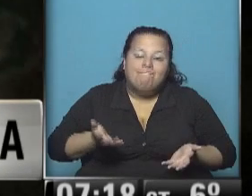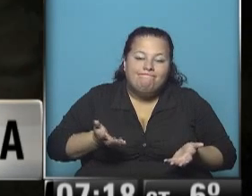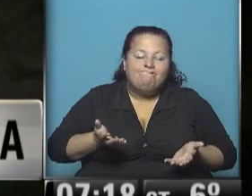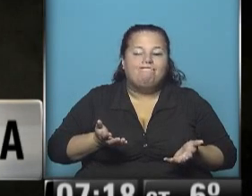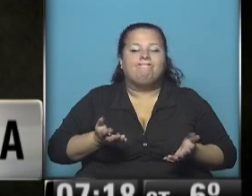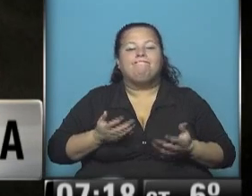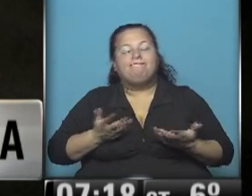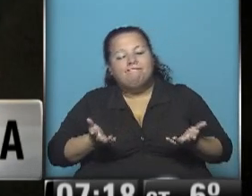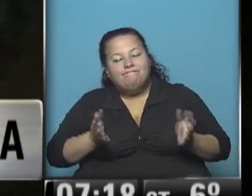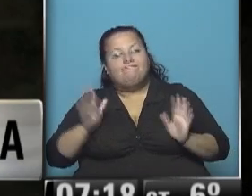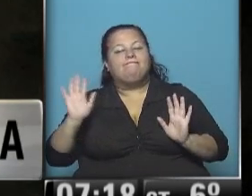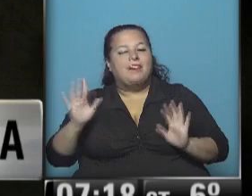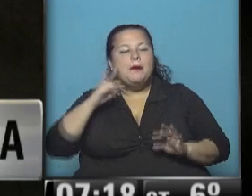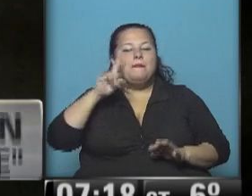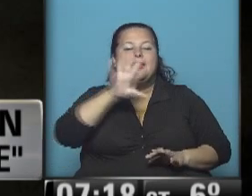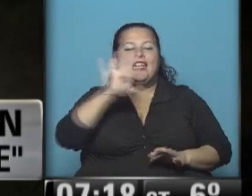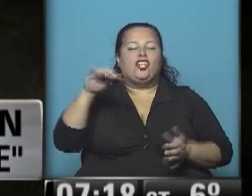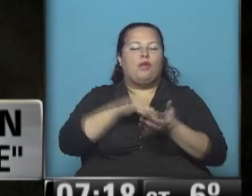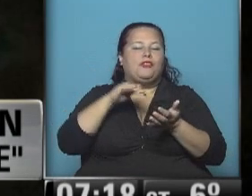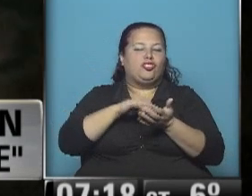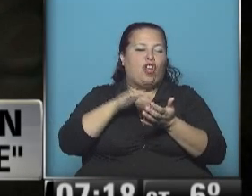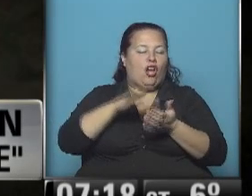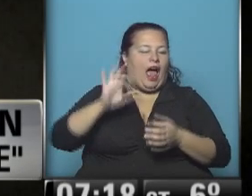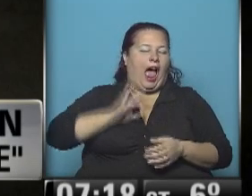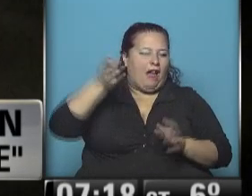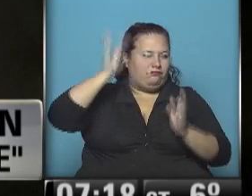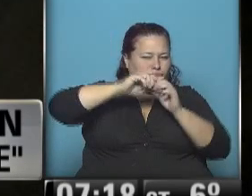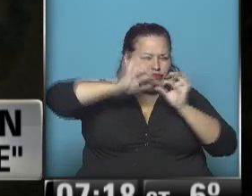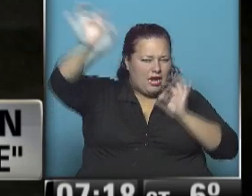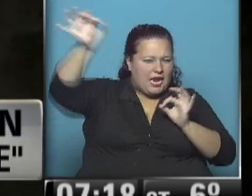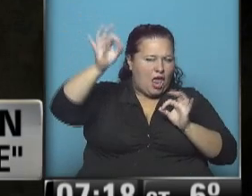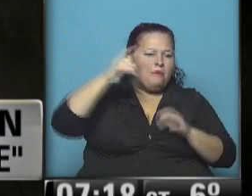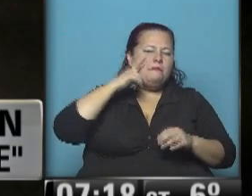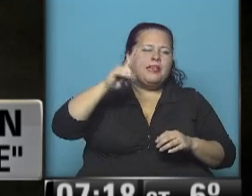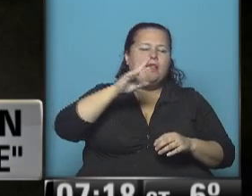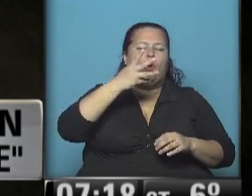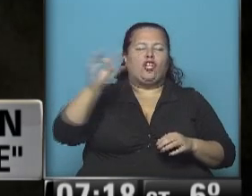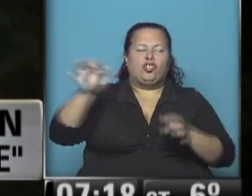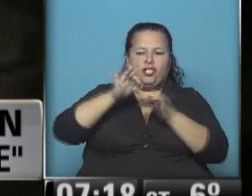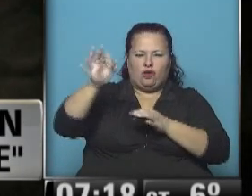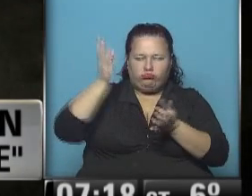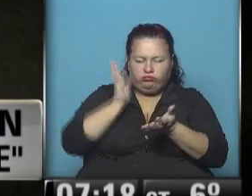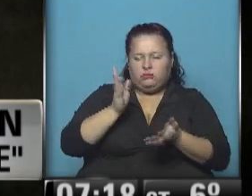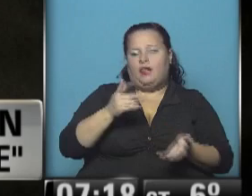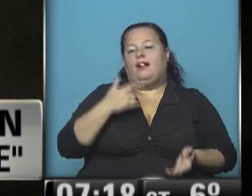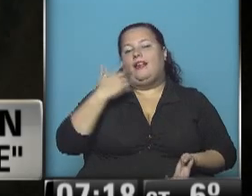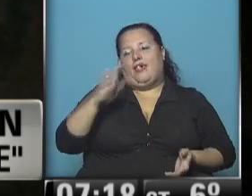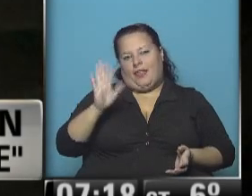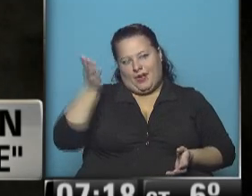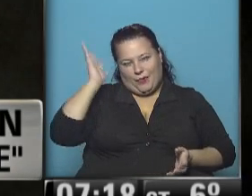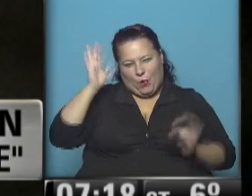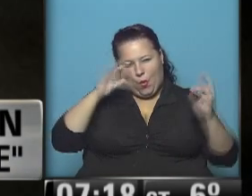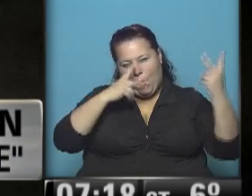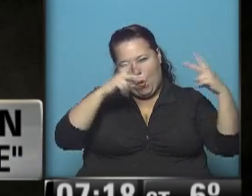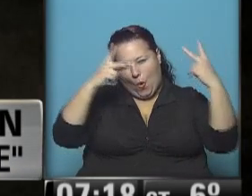Tenemos un ratito, 1.500 millones, 1.500 años luz, 1.400 años luz. Es decir, nos tenemos que tomar un ratito para